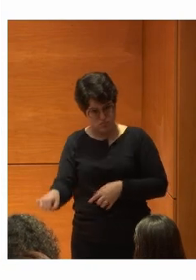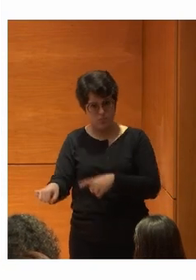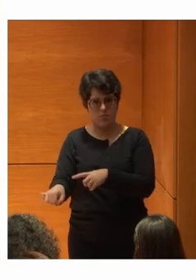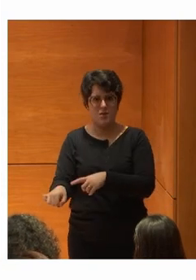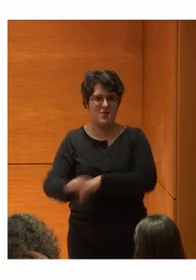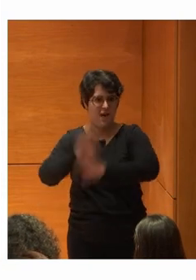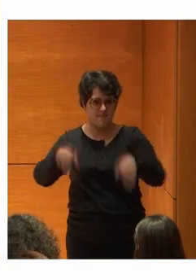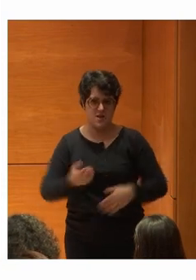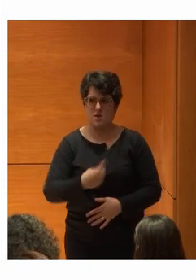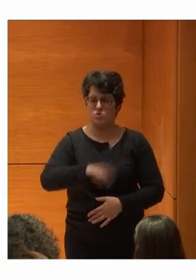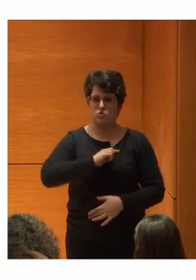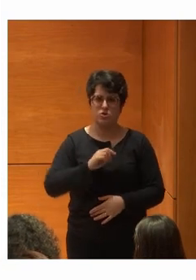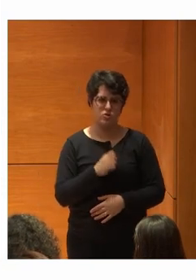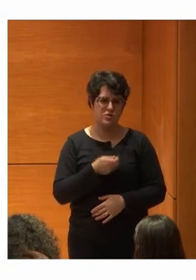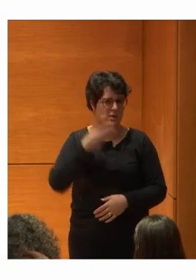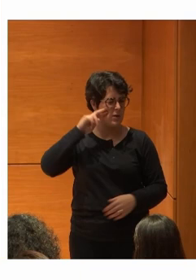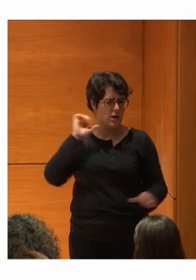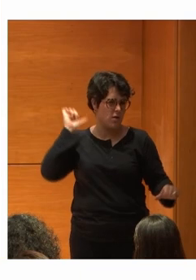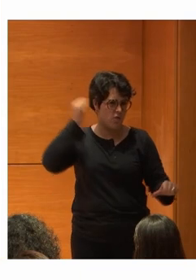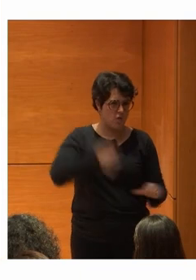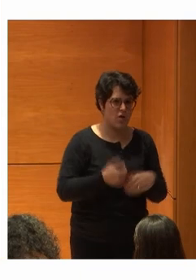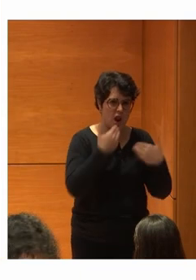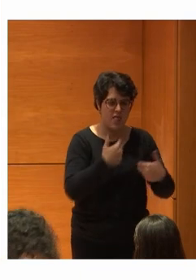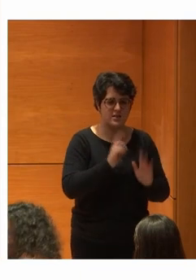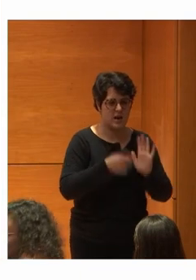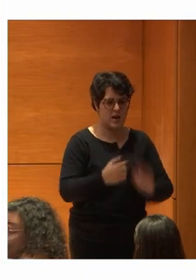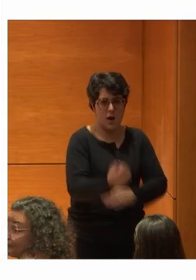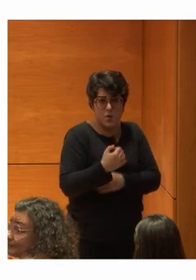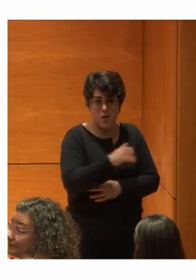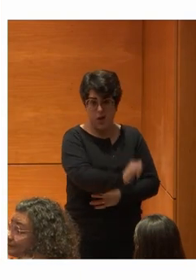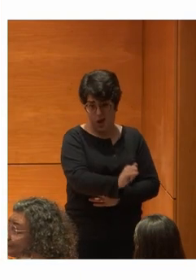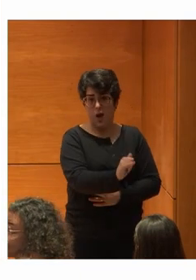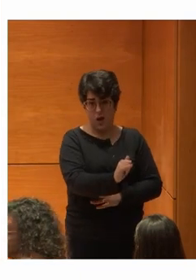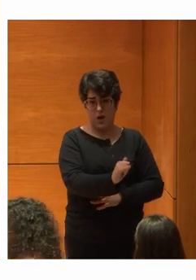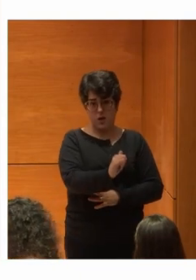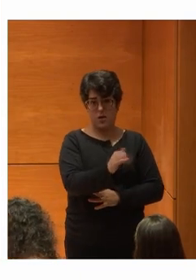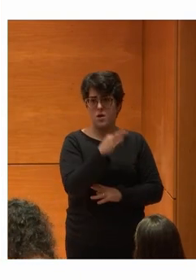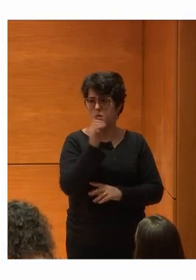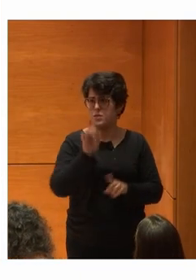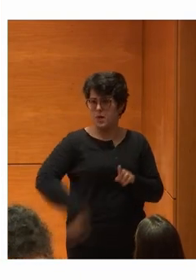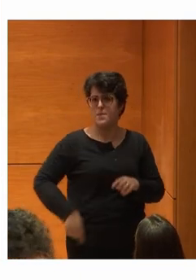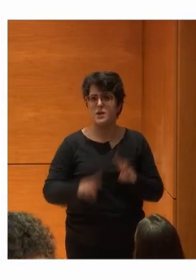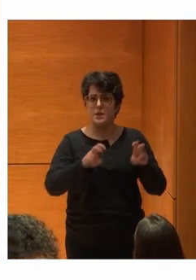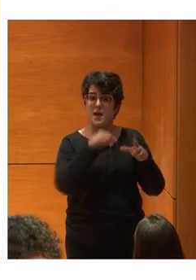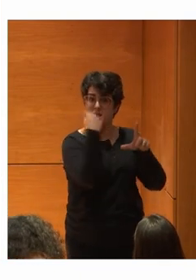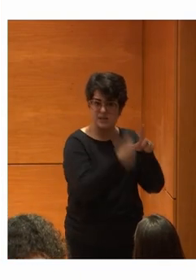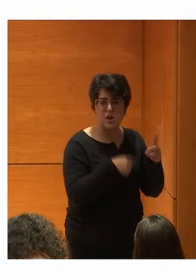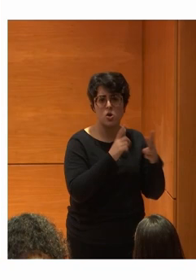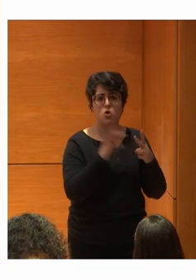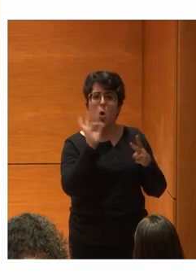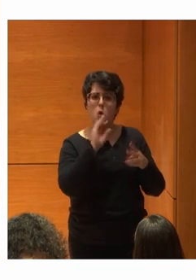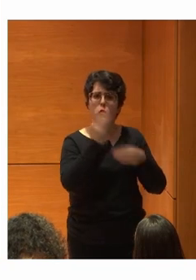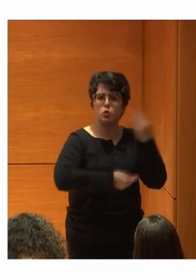Llevan muchos más años Trabajando Apoyados por la legislación Pero Igual que en la parte De diseño O de